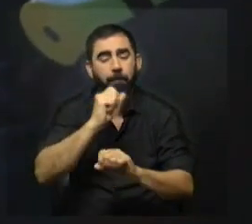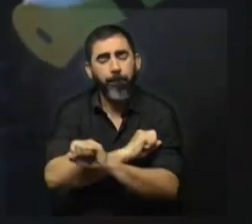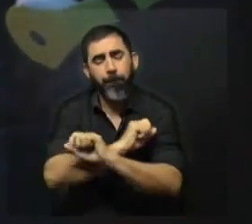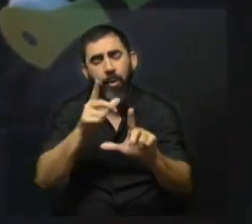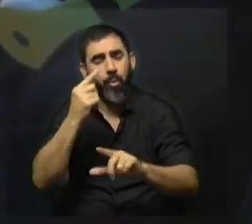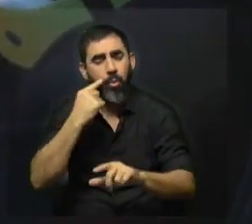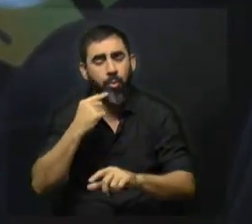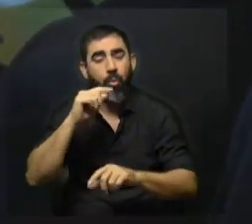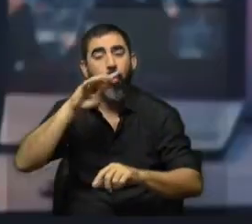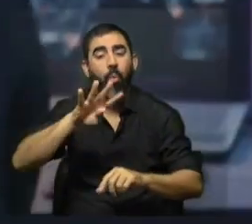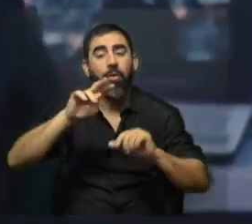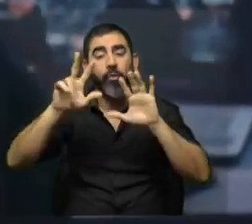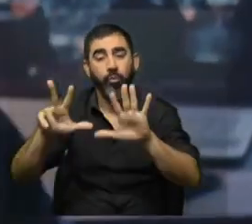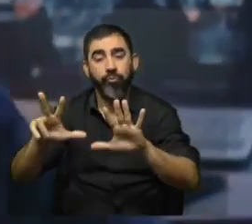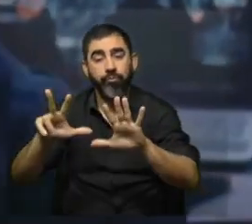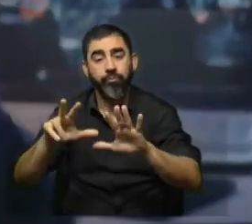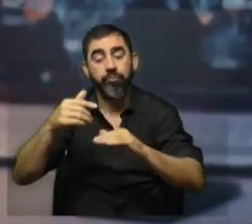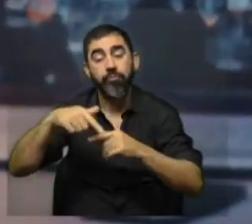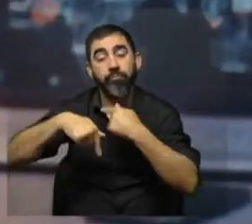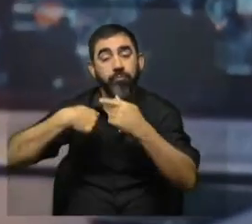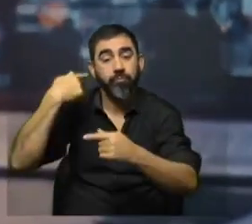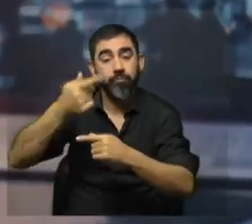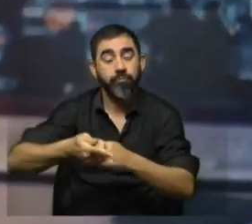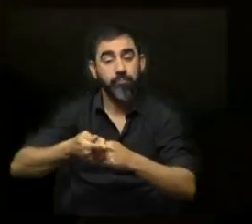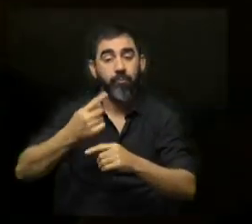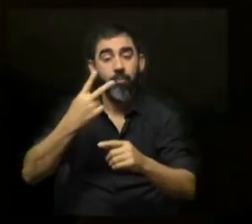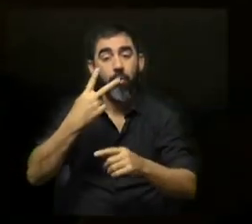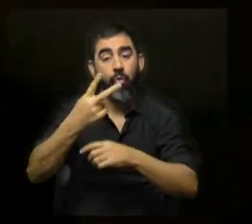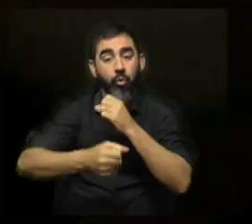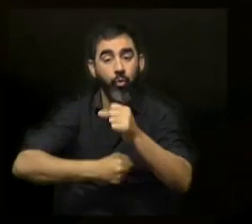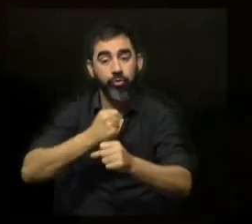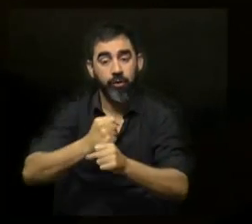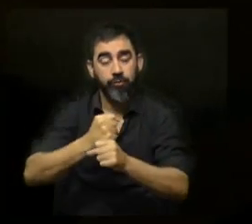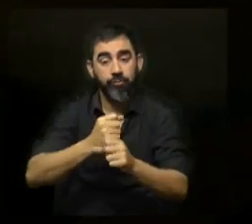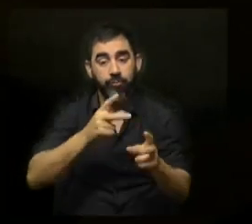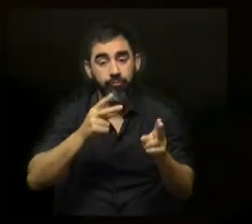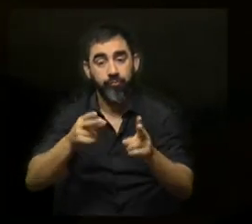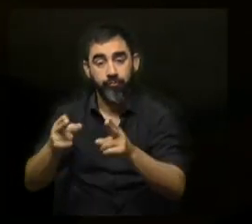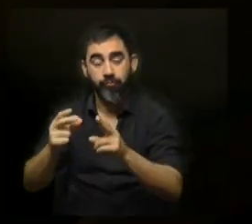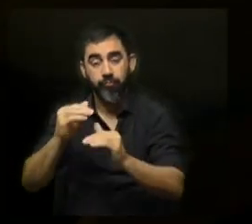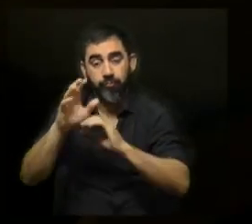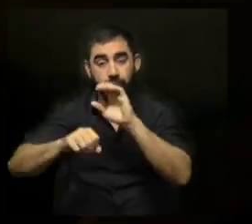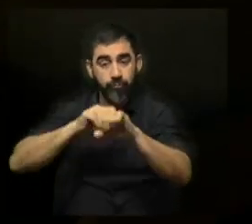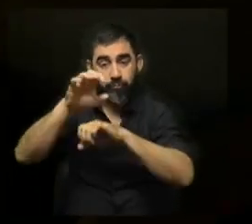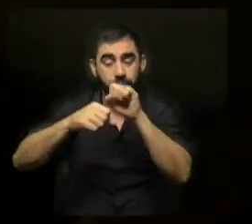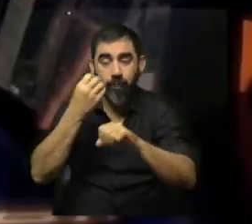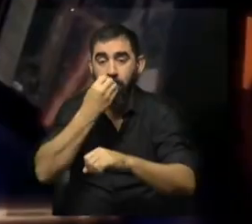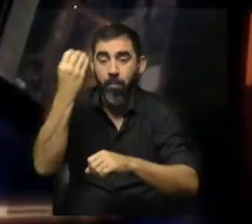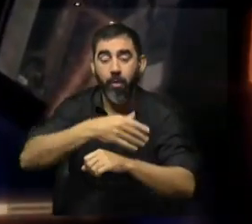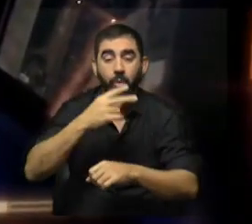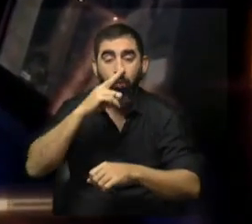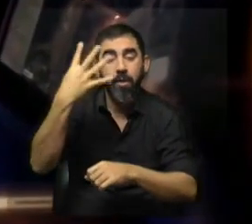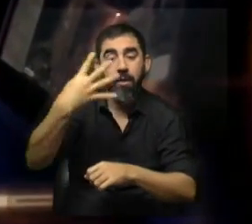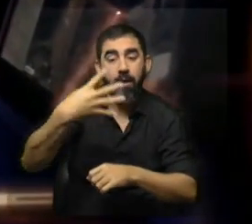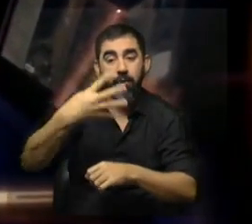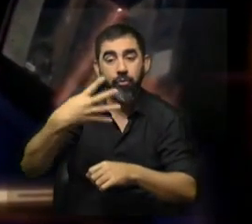ranking, el puesto 48. A partir de ese año los registros se realizan cada dos, habiendo logrado Uruguay escalar posiciones hasta su mejor resultado en 2014,